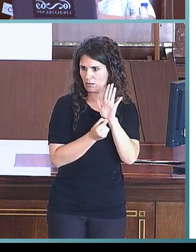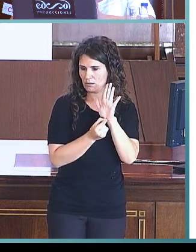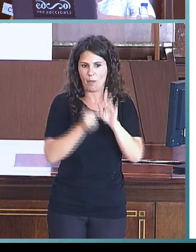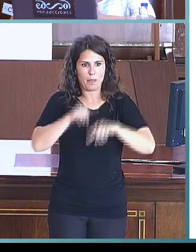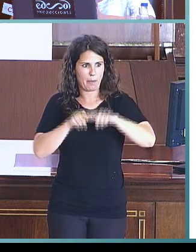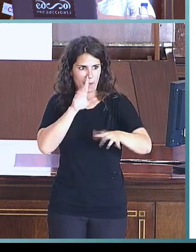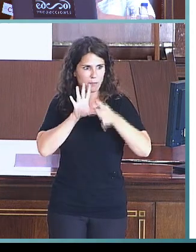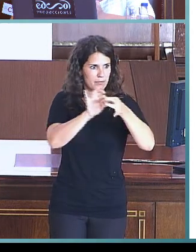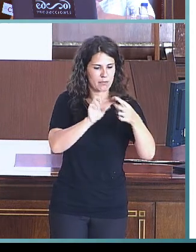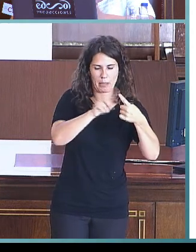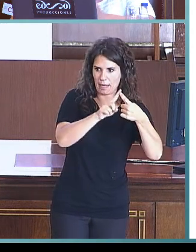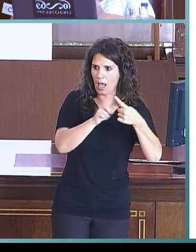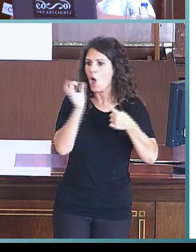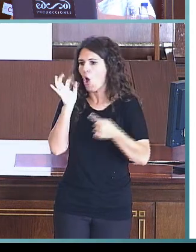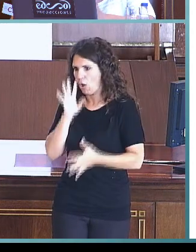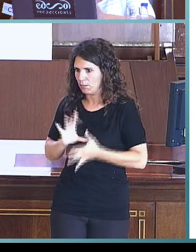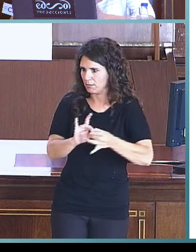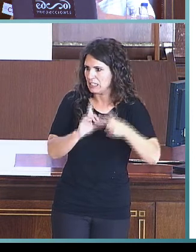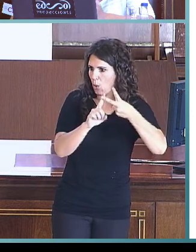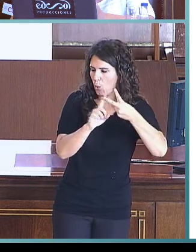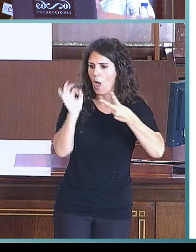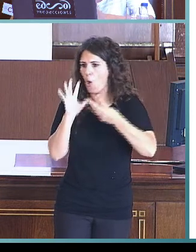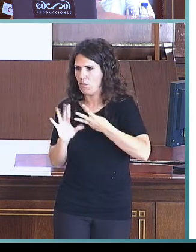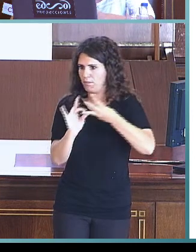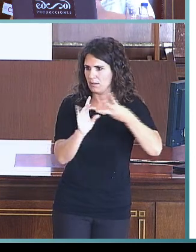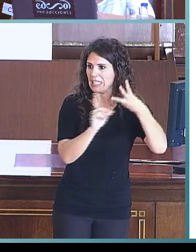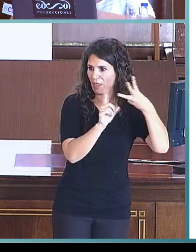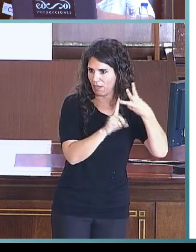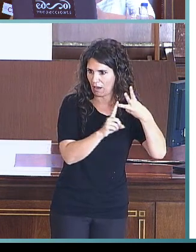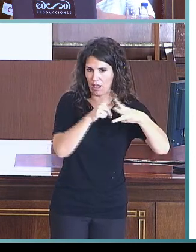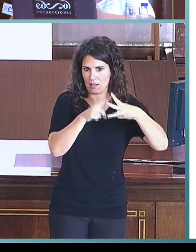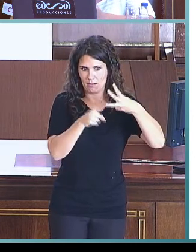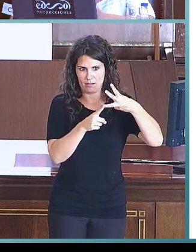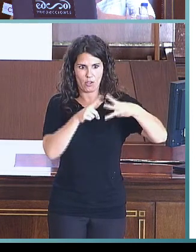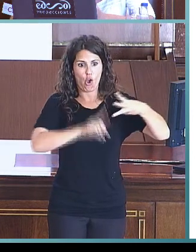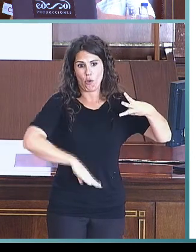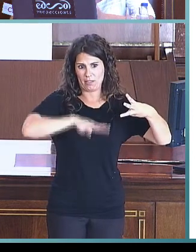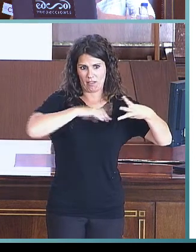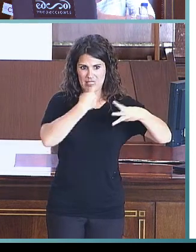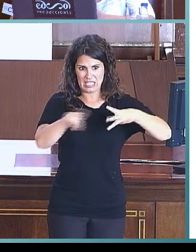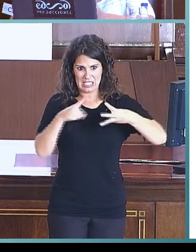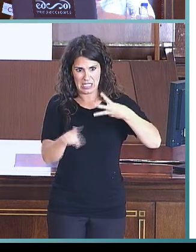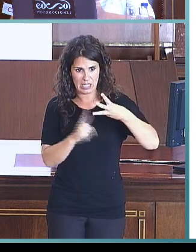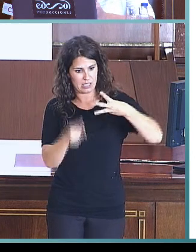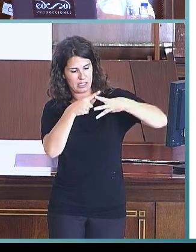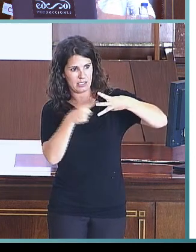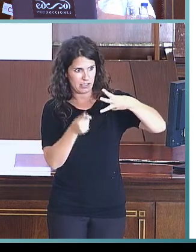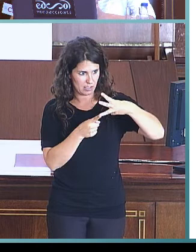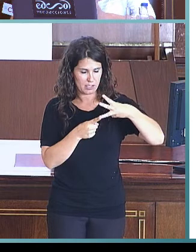competencias que os acabo de comentar.